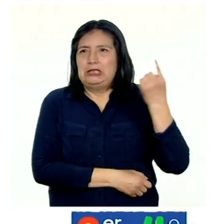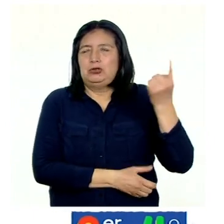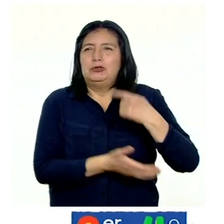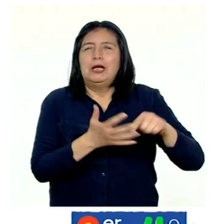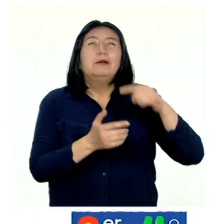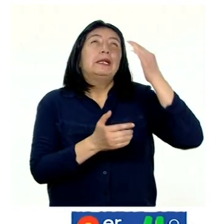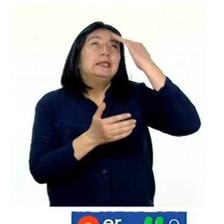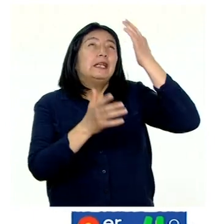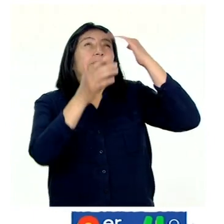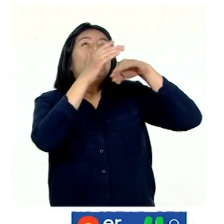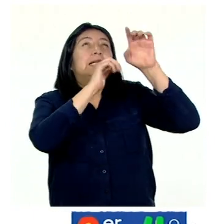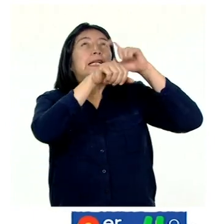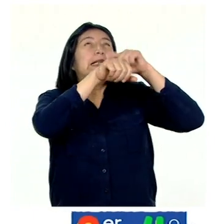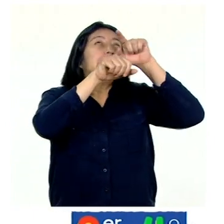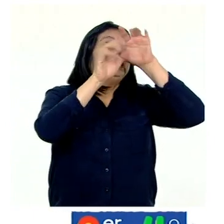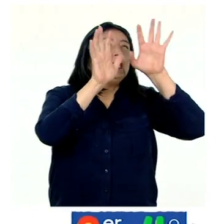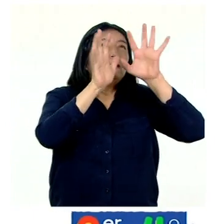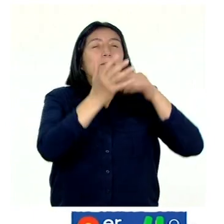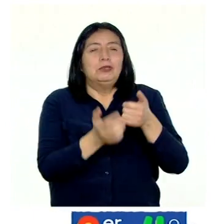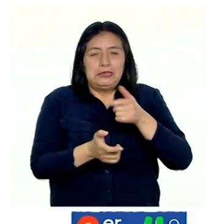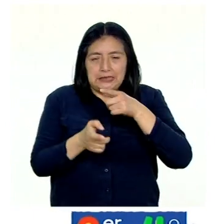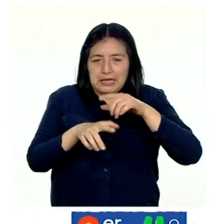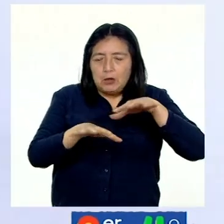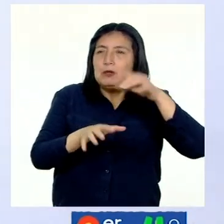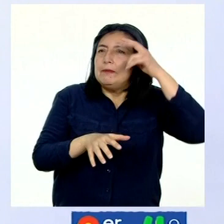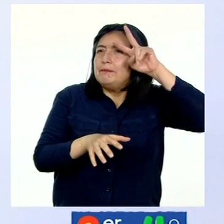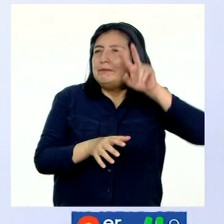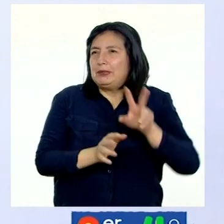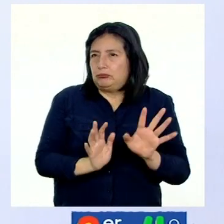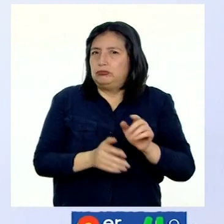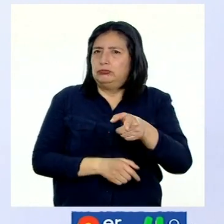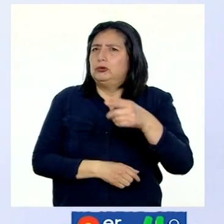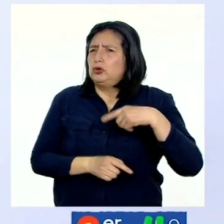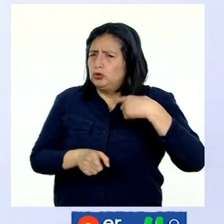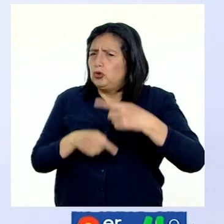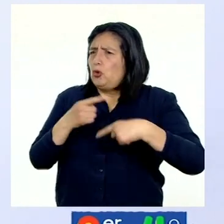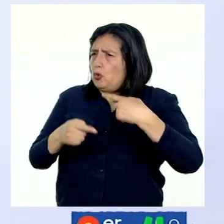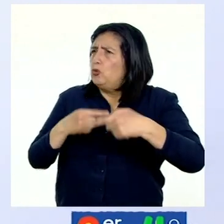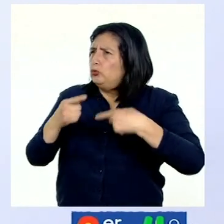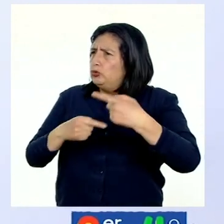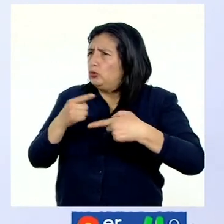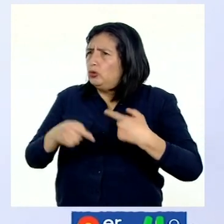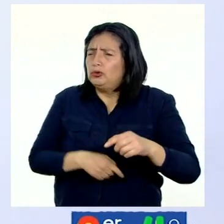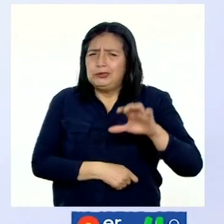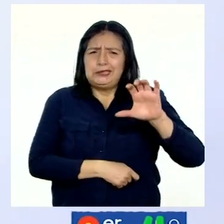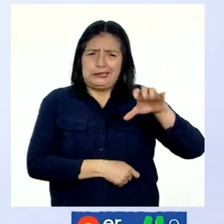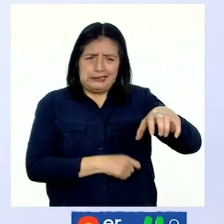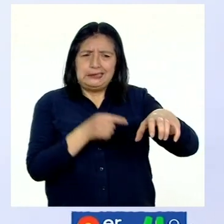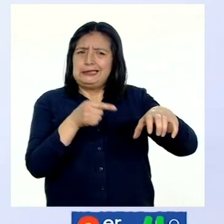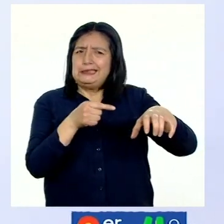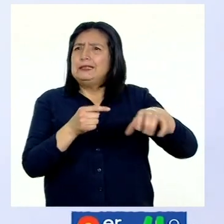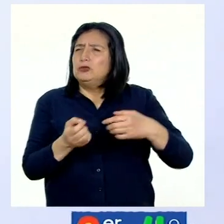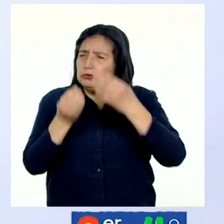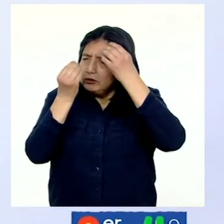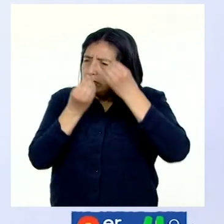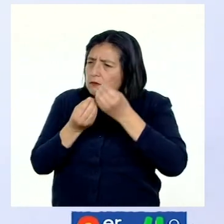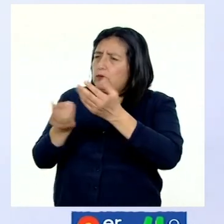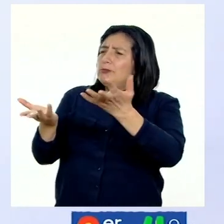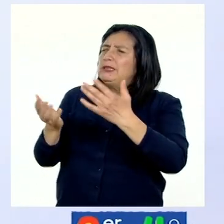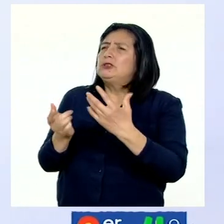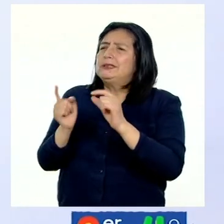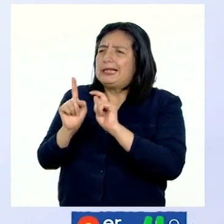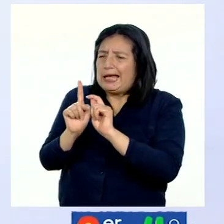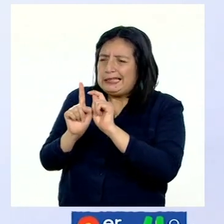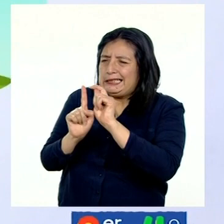Meteorología e Hidrología del Perú. Todos los días el Cenami nos brinda información sobre la